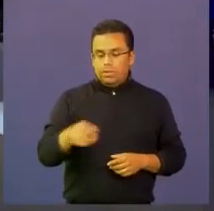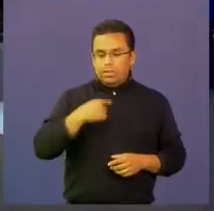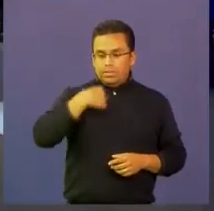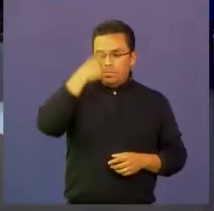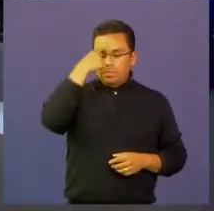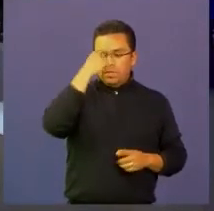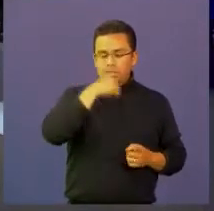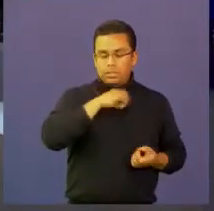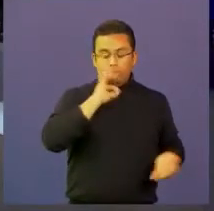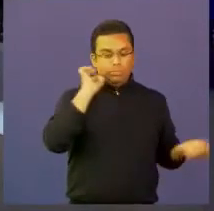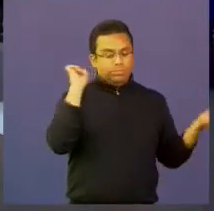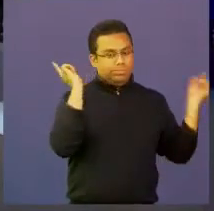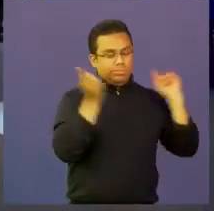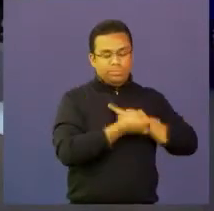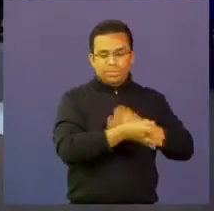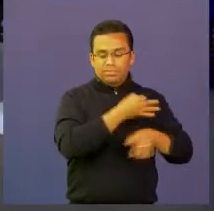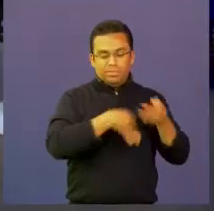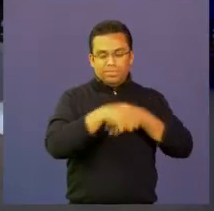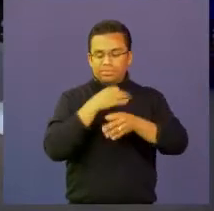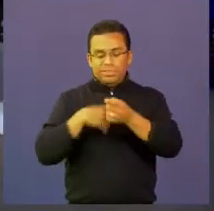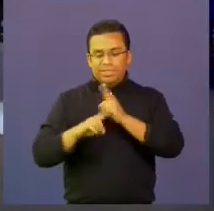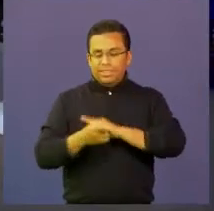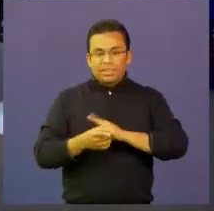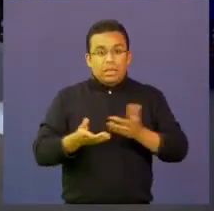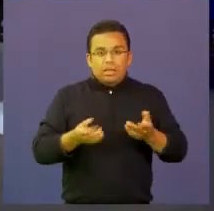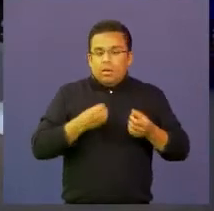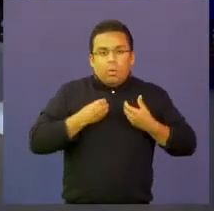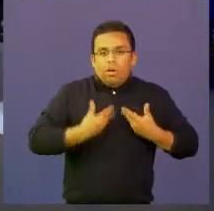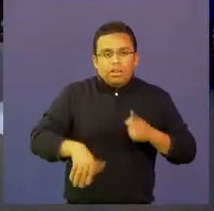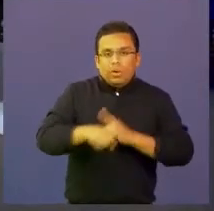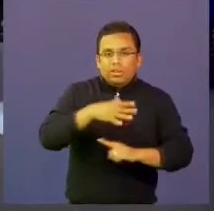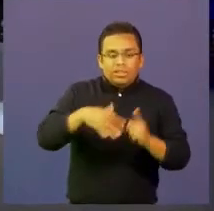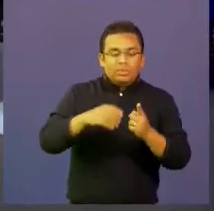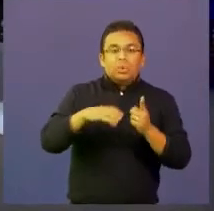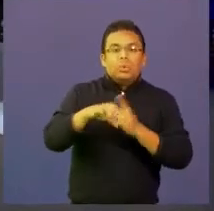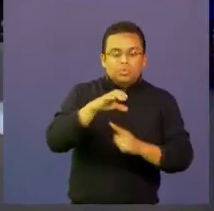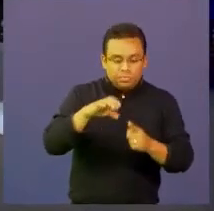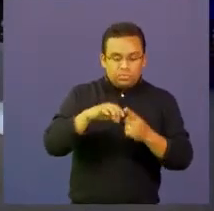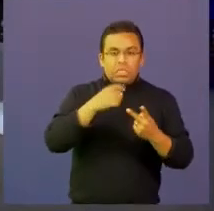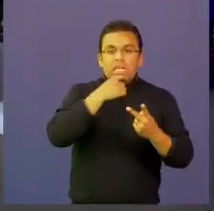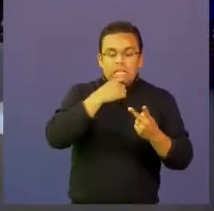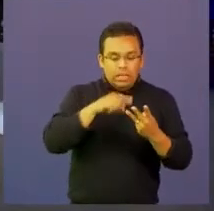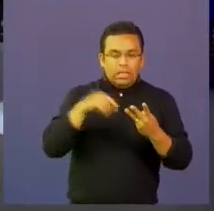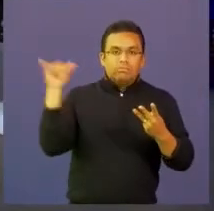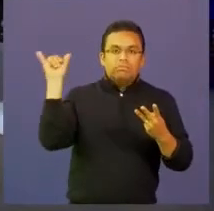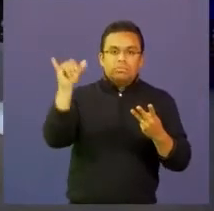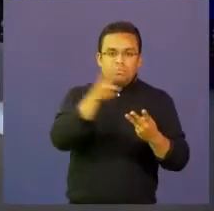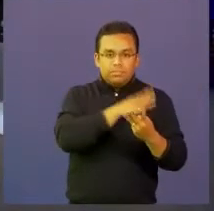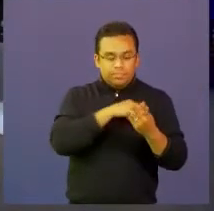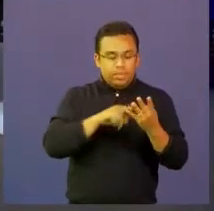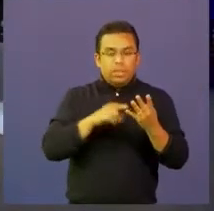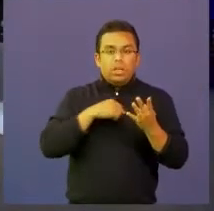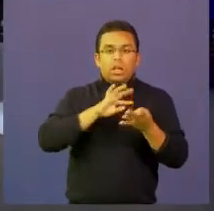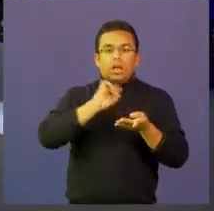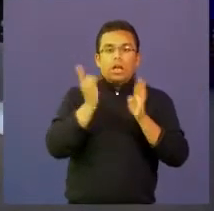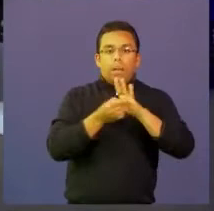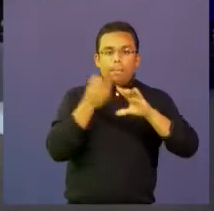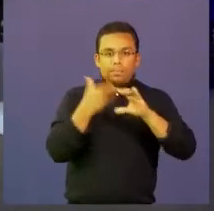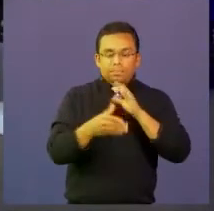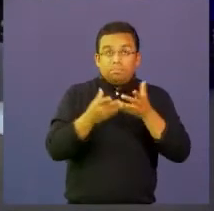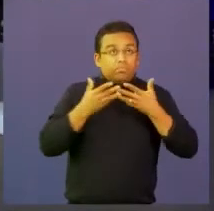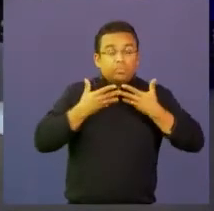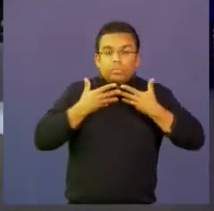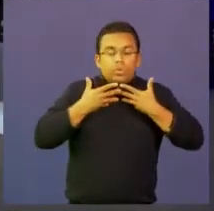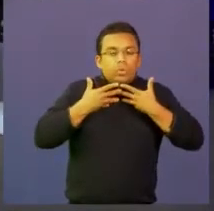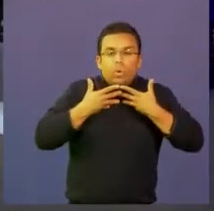en los diferentes contextos ya sea en cultura en inglés con las fuerzas armadas con cambio climático con lo que sea entonces